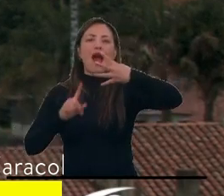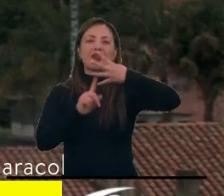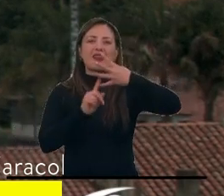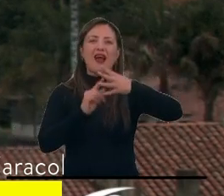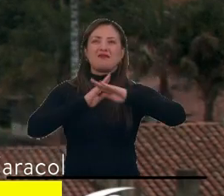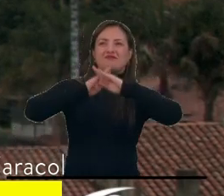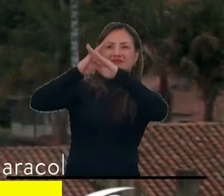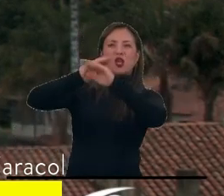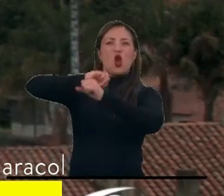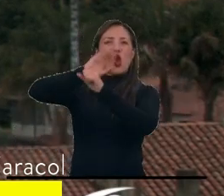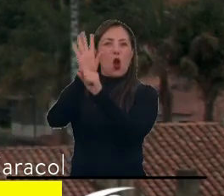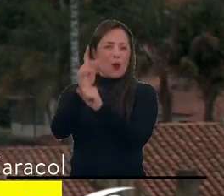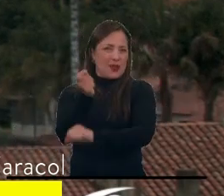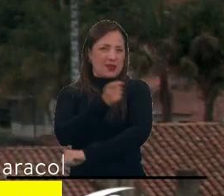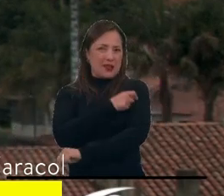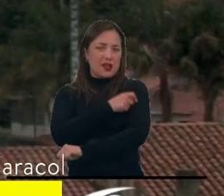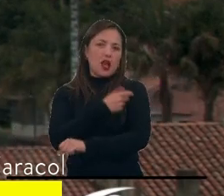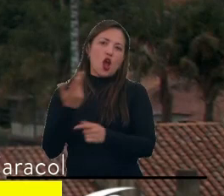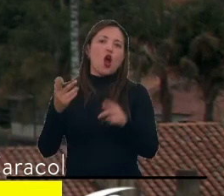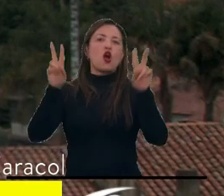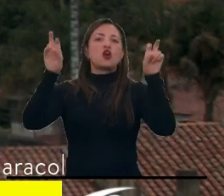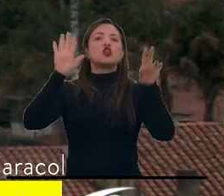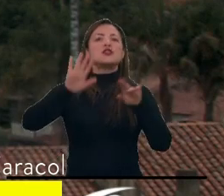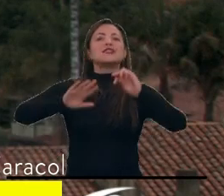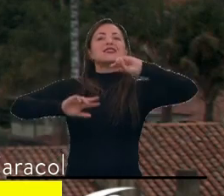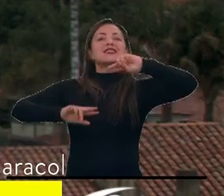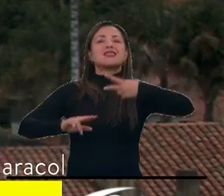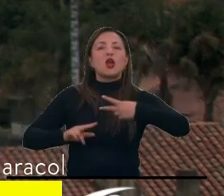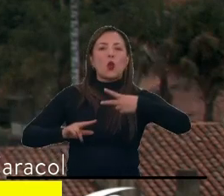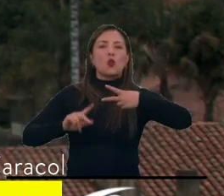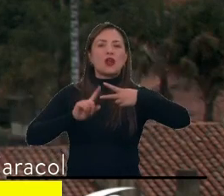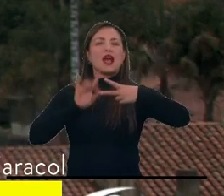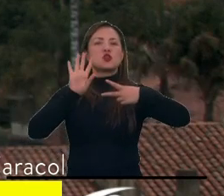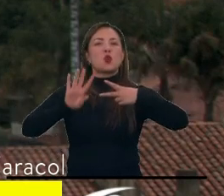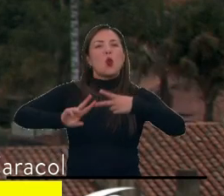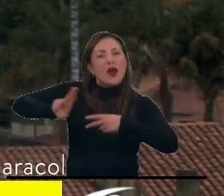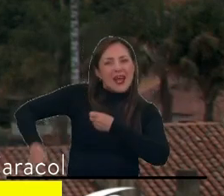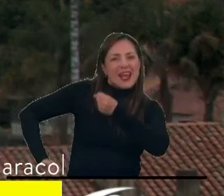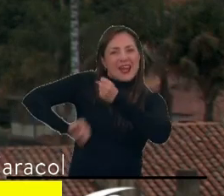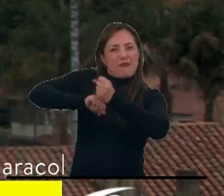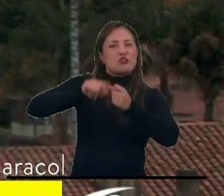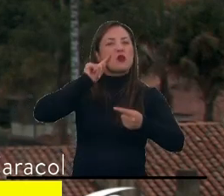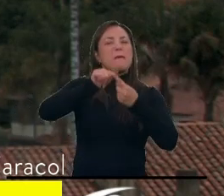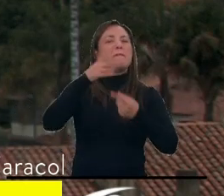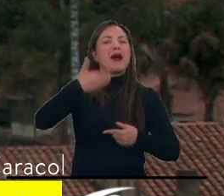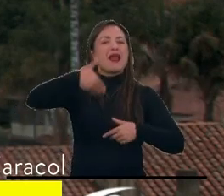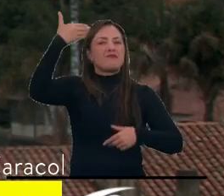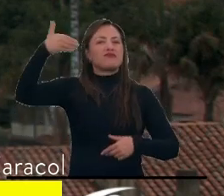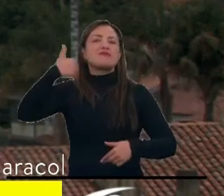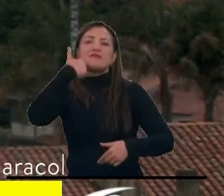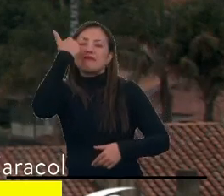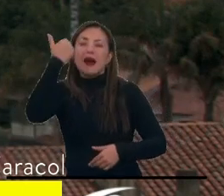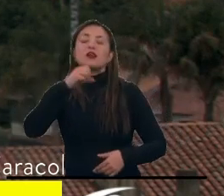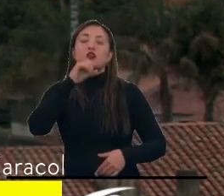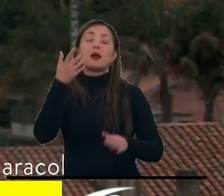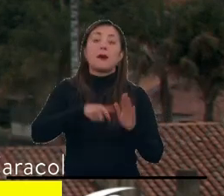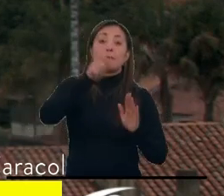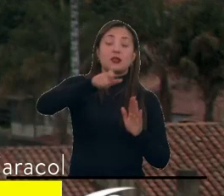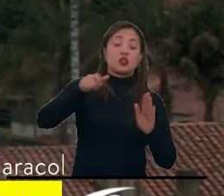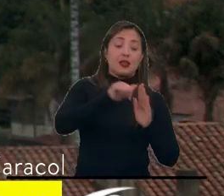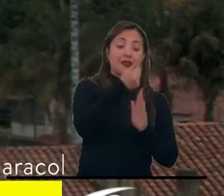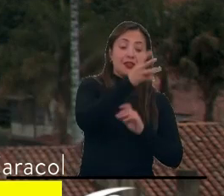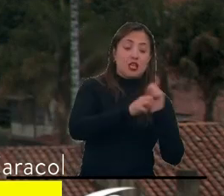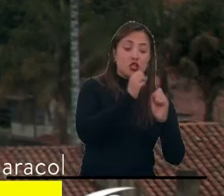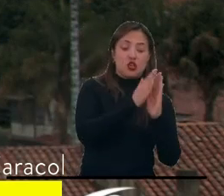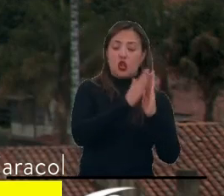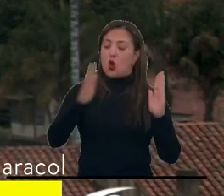contra el COVID-19 o también conocida como segunda dosis de refuerzo en la población mayor de edad, es decir, que las personas entre los 18 y los